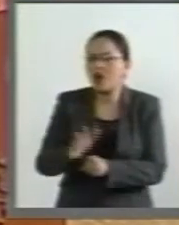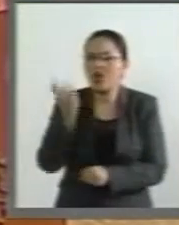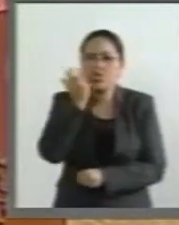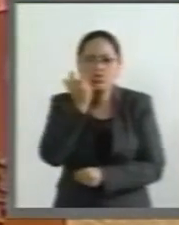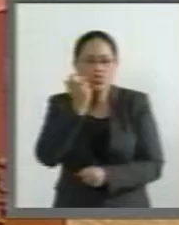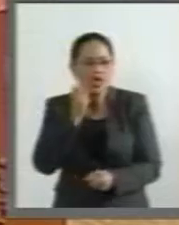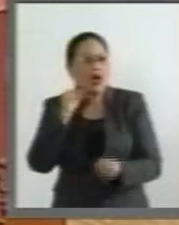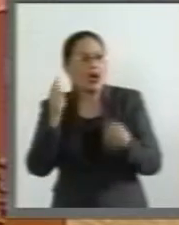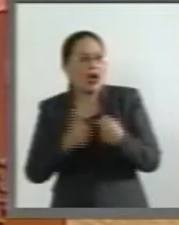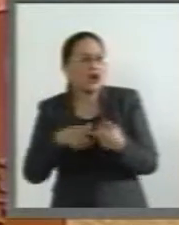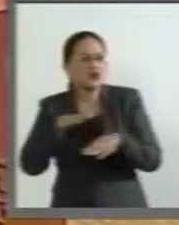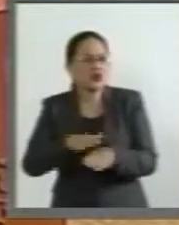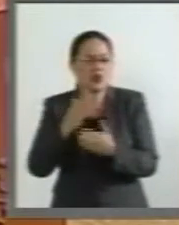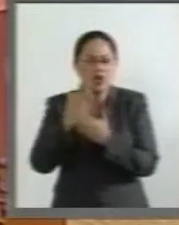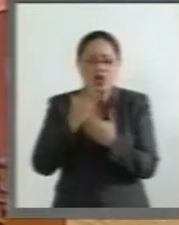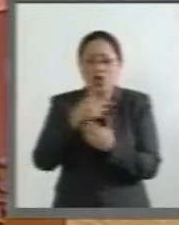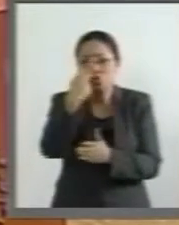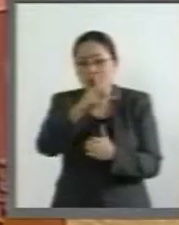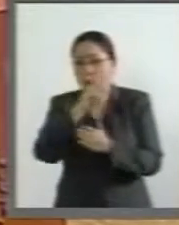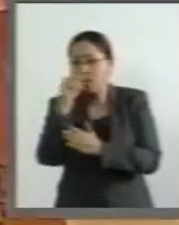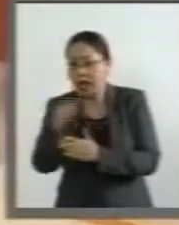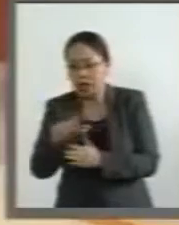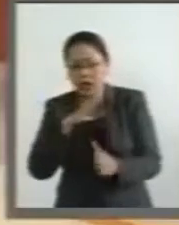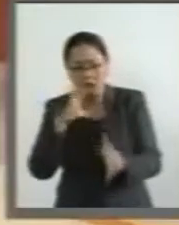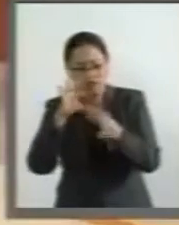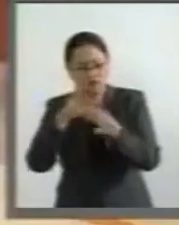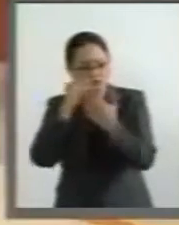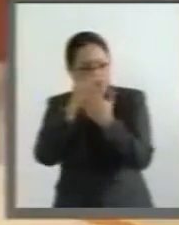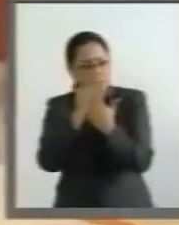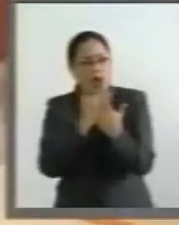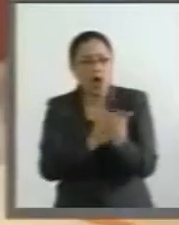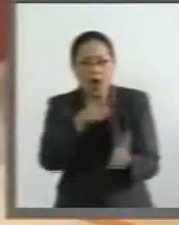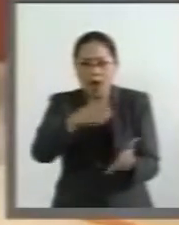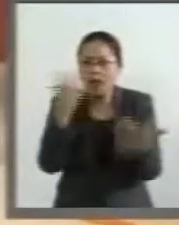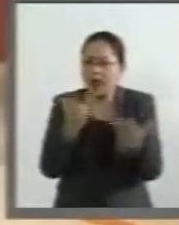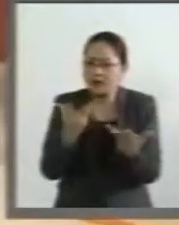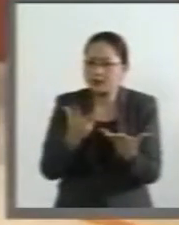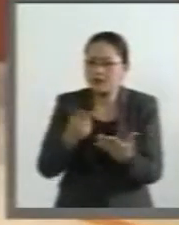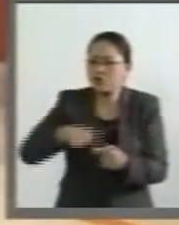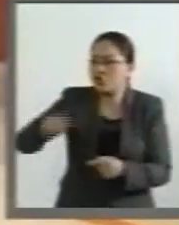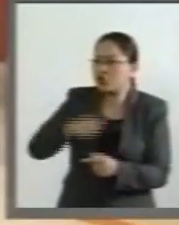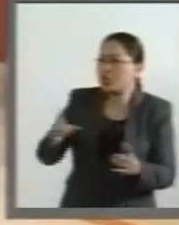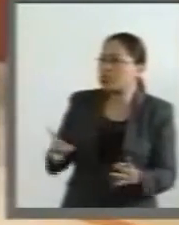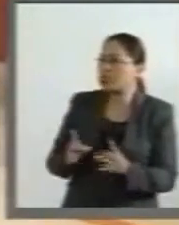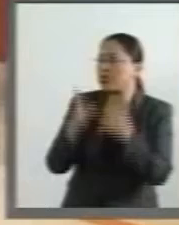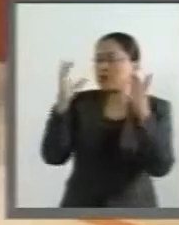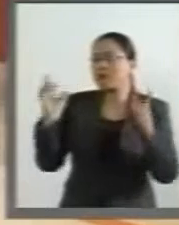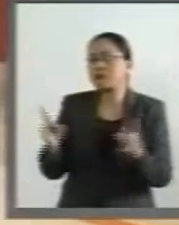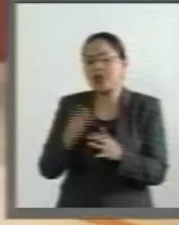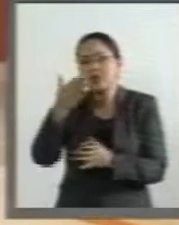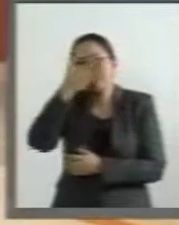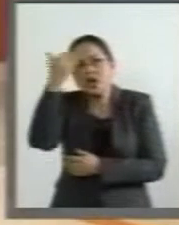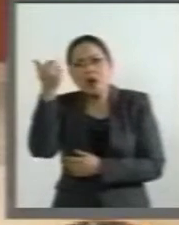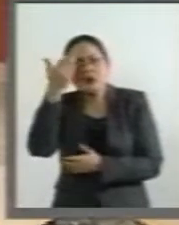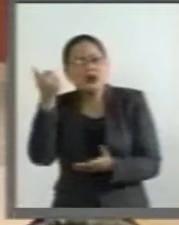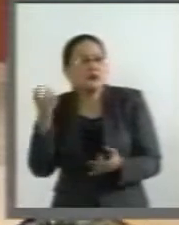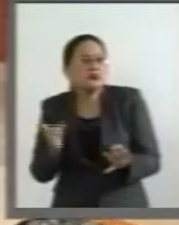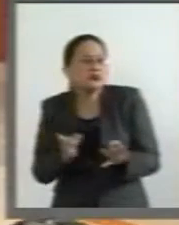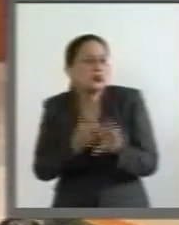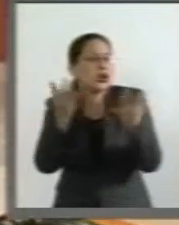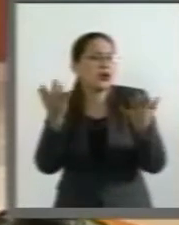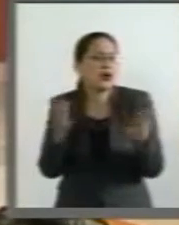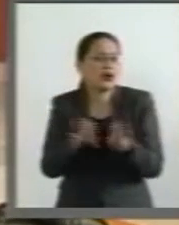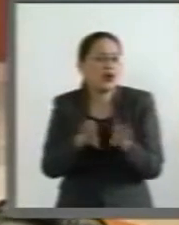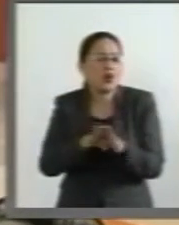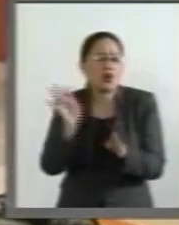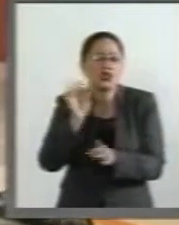cosas frente a un plan bien trazado de Donald Trump. No podemos cometer ingenuidades de que